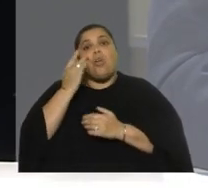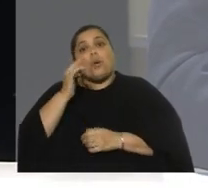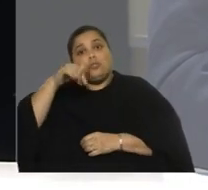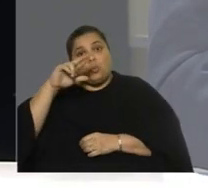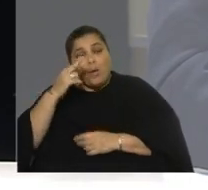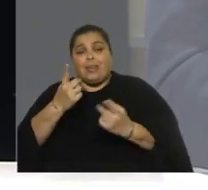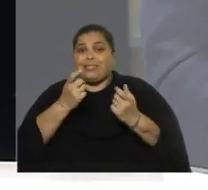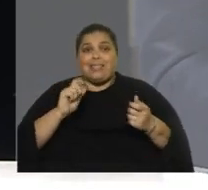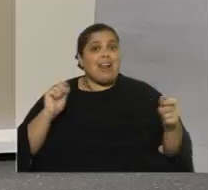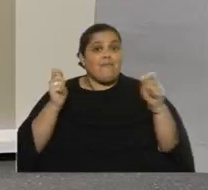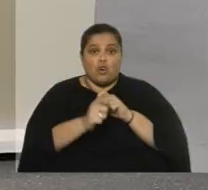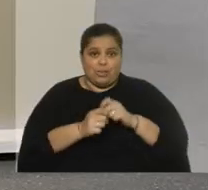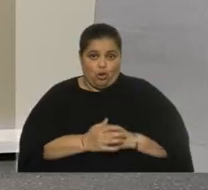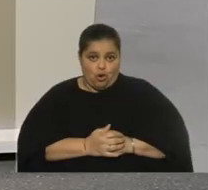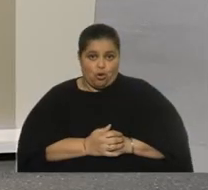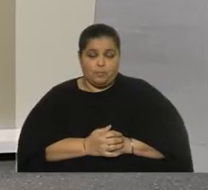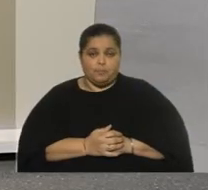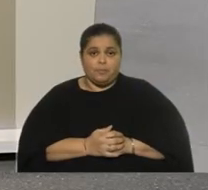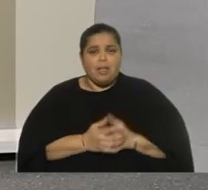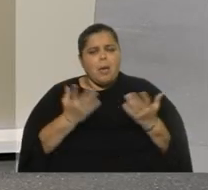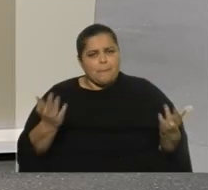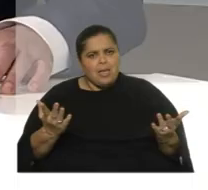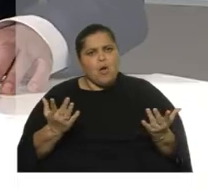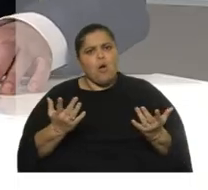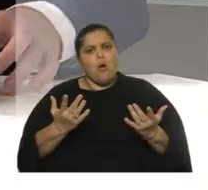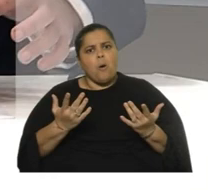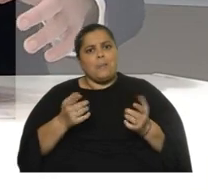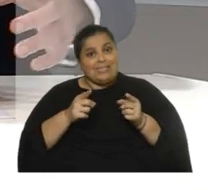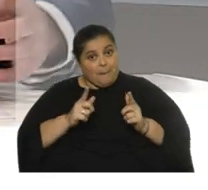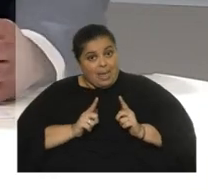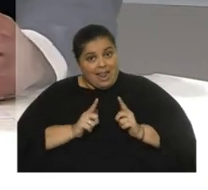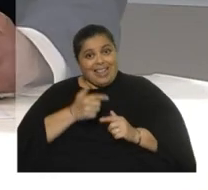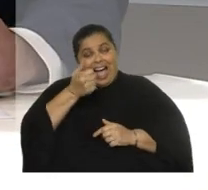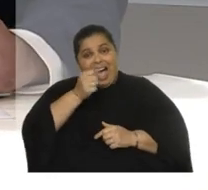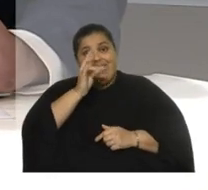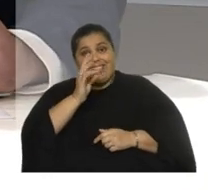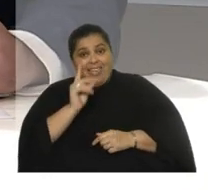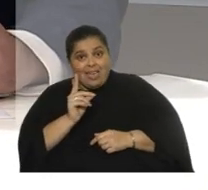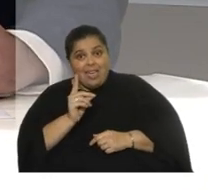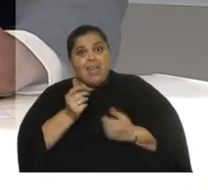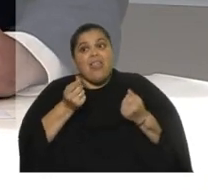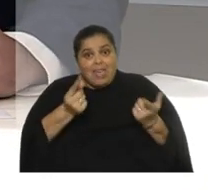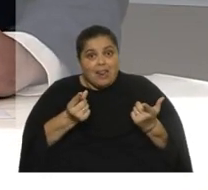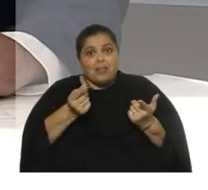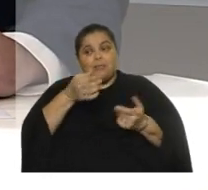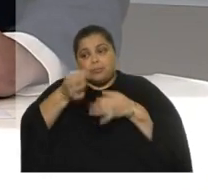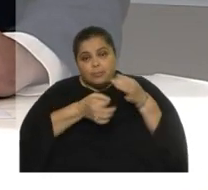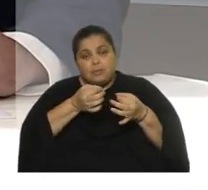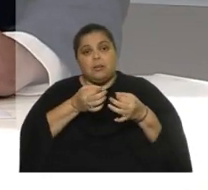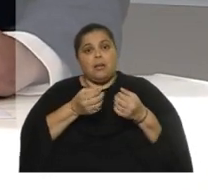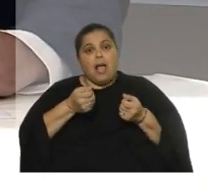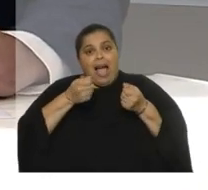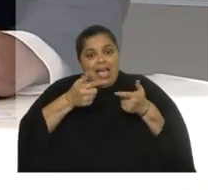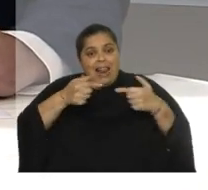transformación ¿pero es esperable o es deseable que las ATV proporcionen a sí, han proporcionado